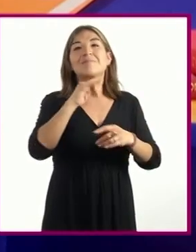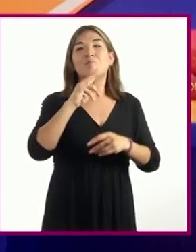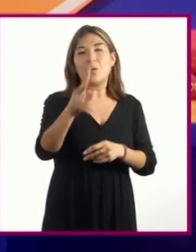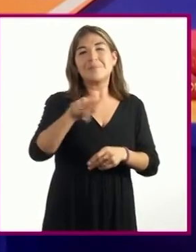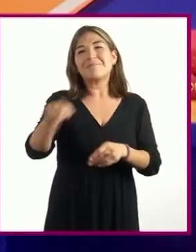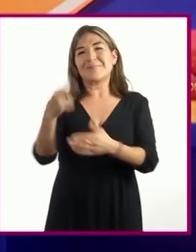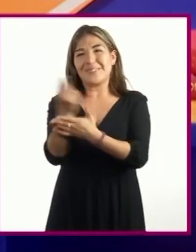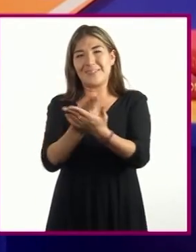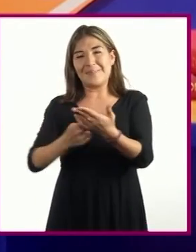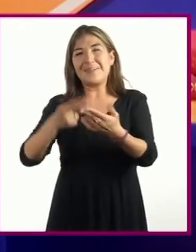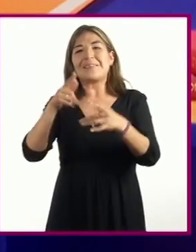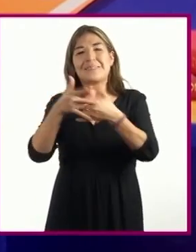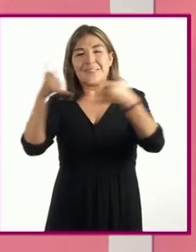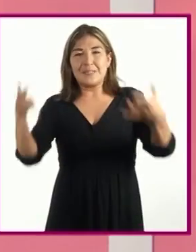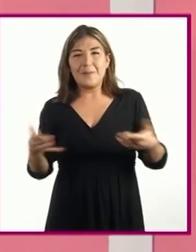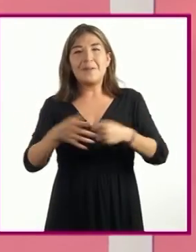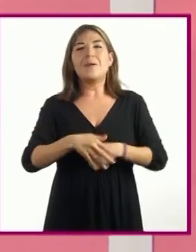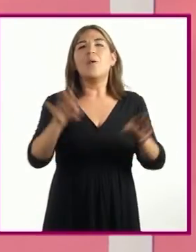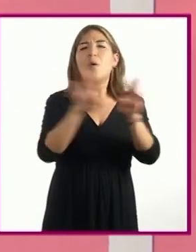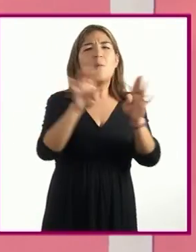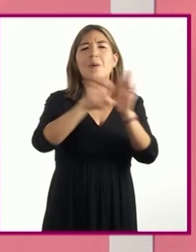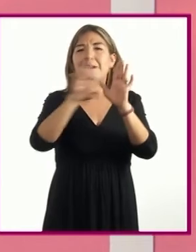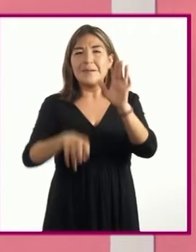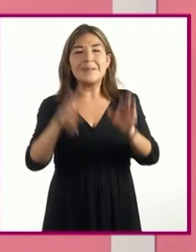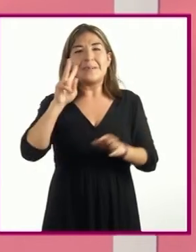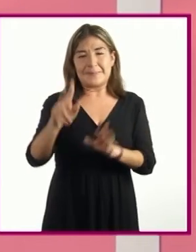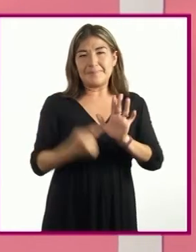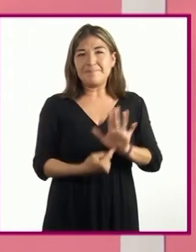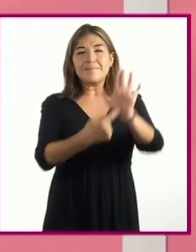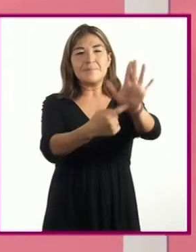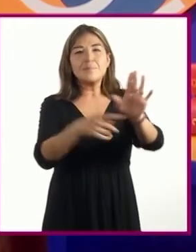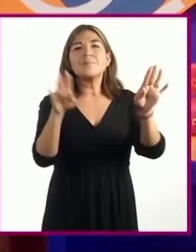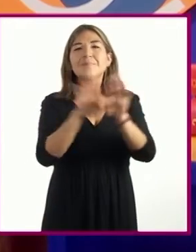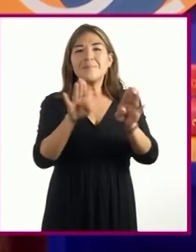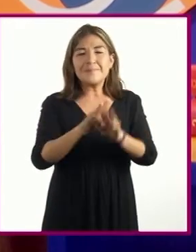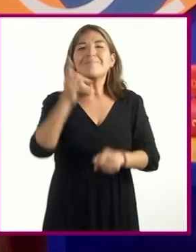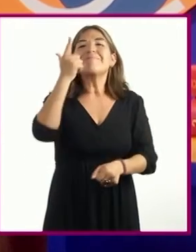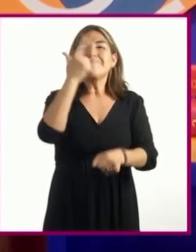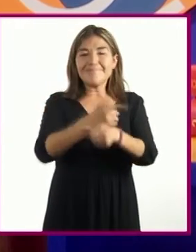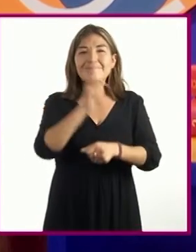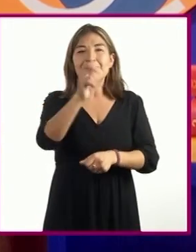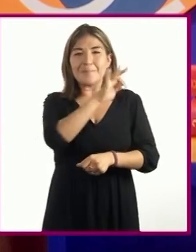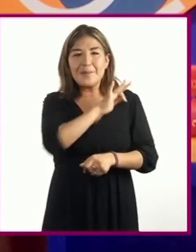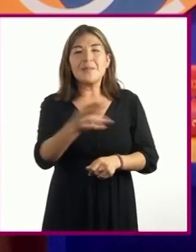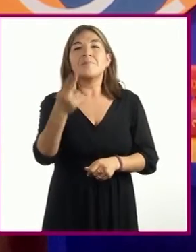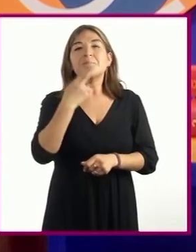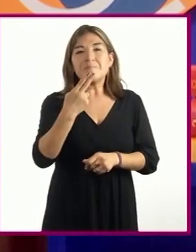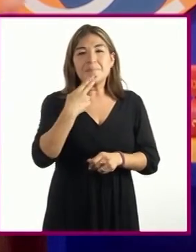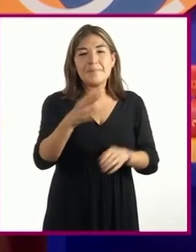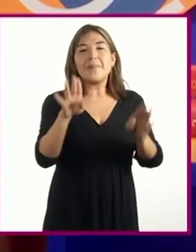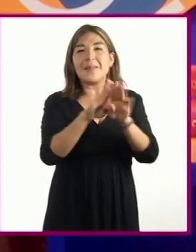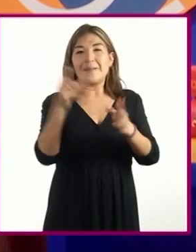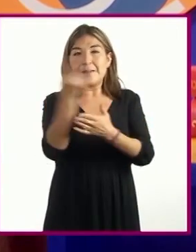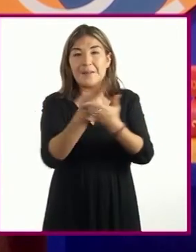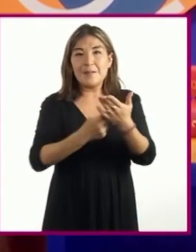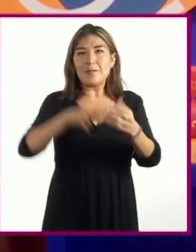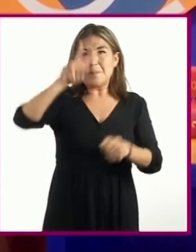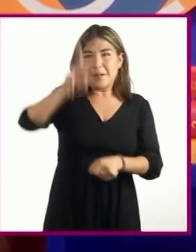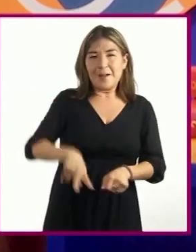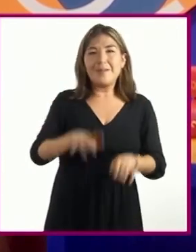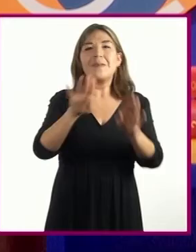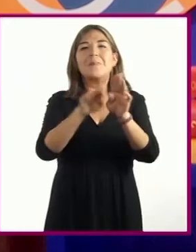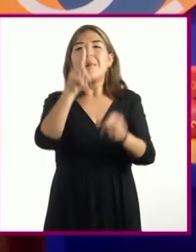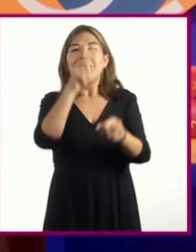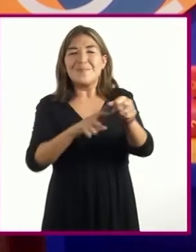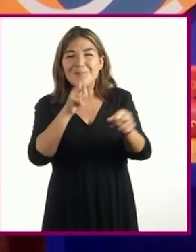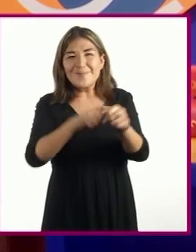en los ejemplos de las historietas que mostramos nos dimos cuenta de que se pueden utilizar tanto dibujos realistas como